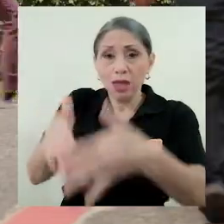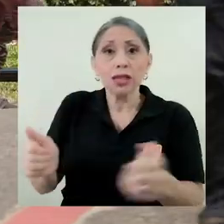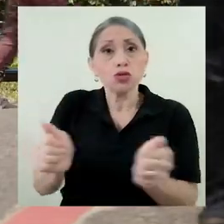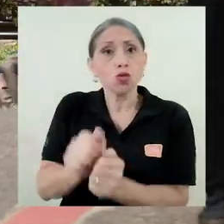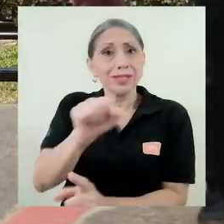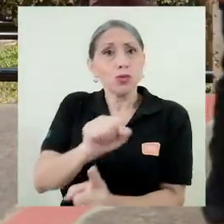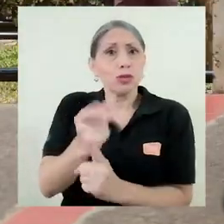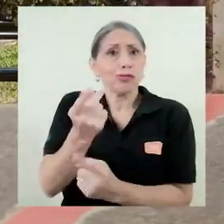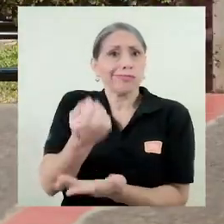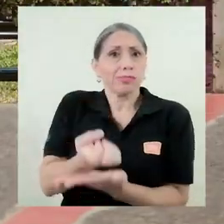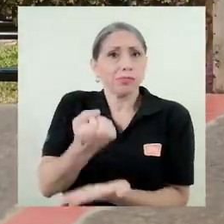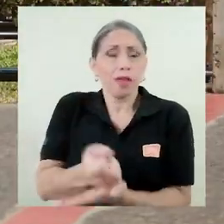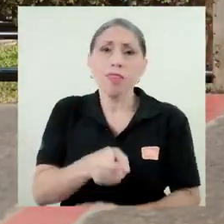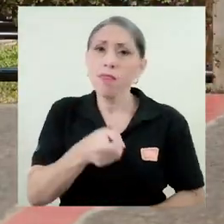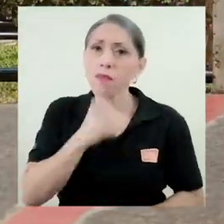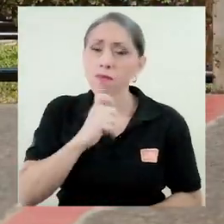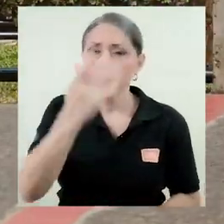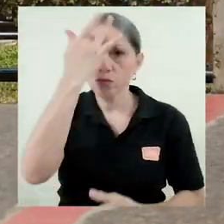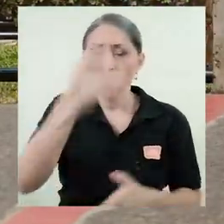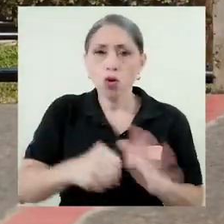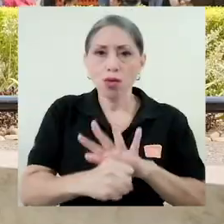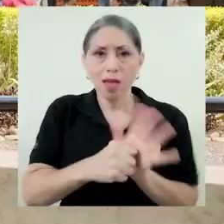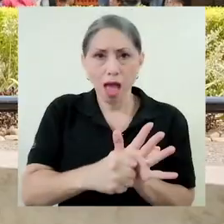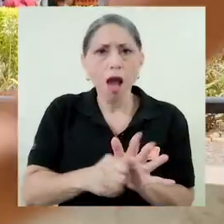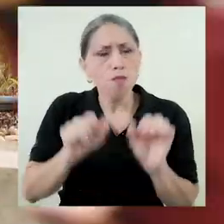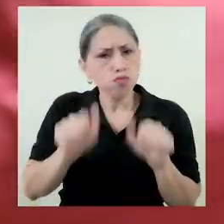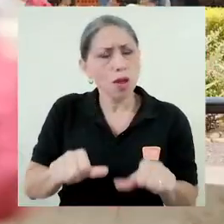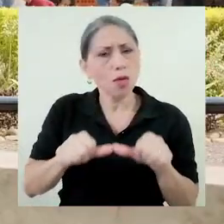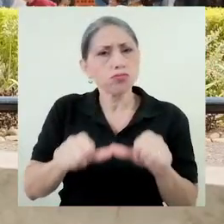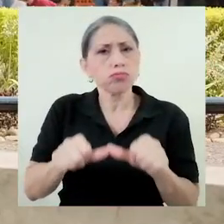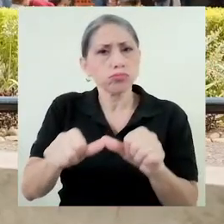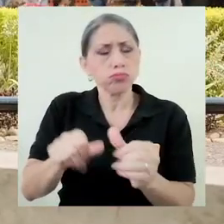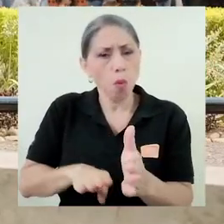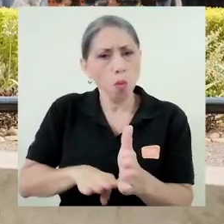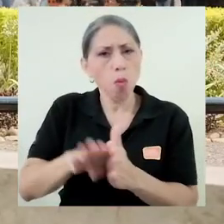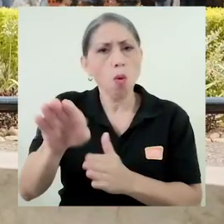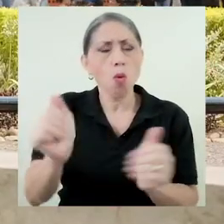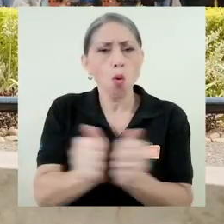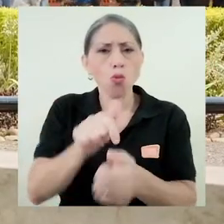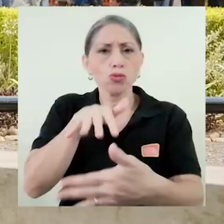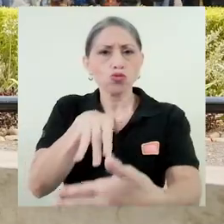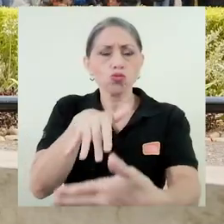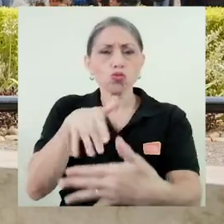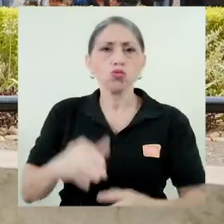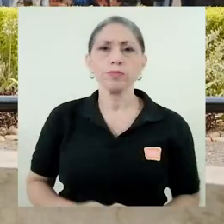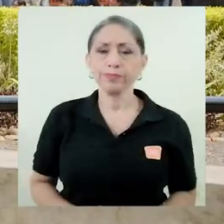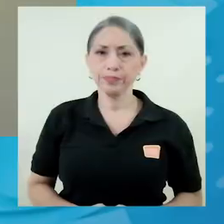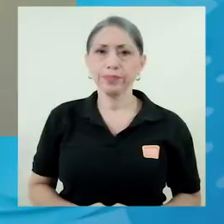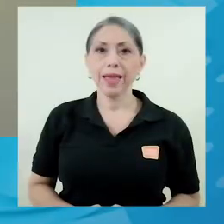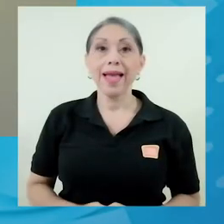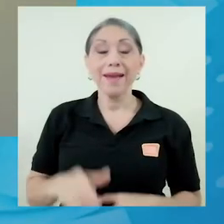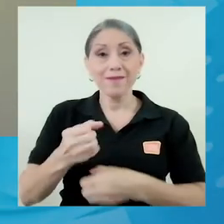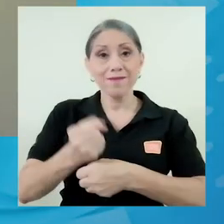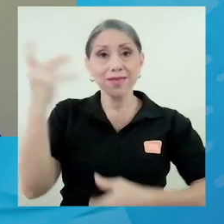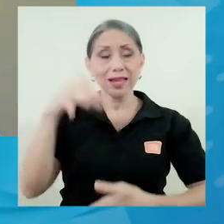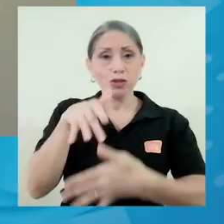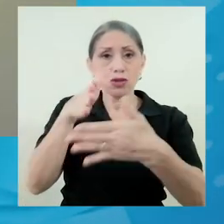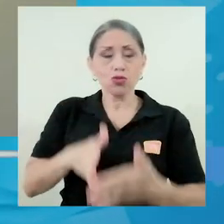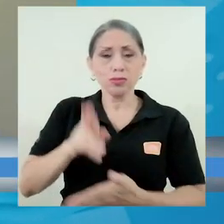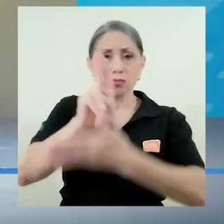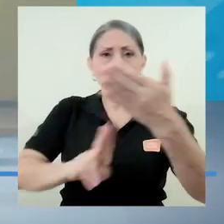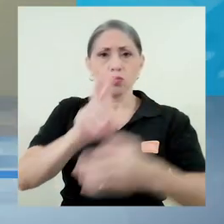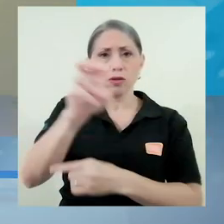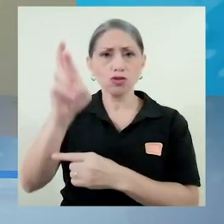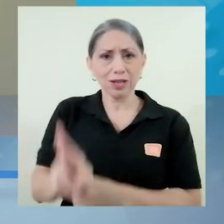socioeconómica vulnerable por el COVID-19 puedan salir adelante con sus estudios. La Federación de Estudiantes